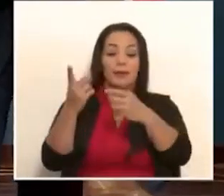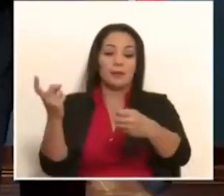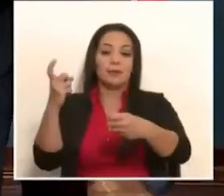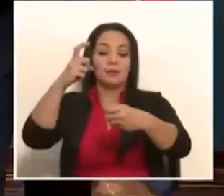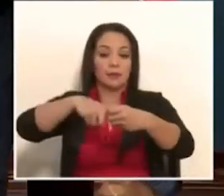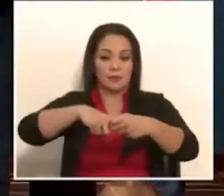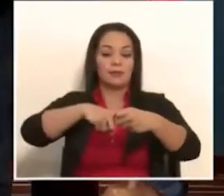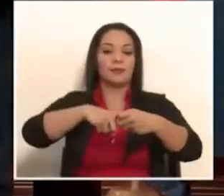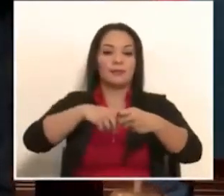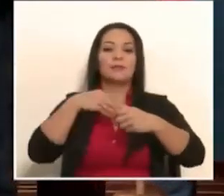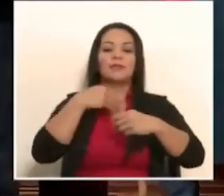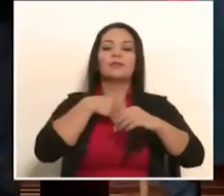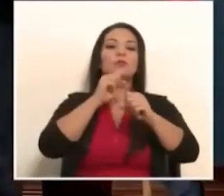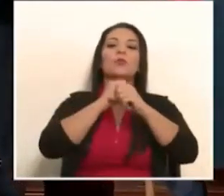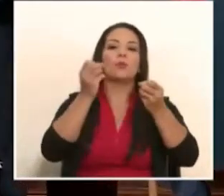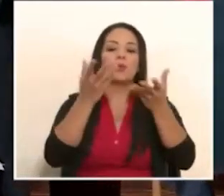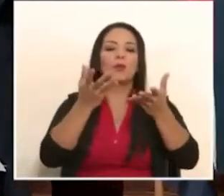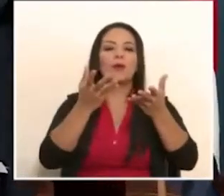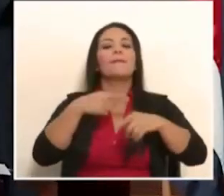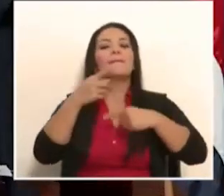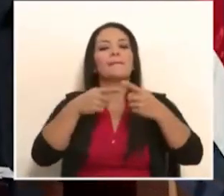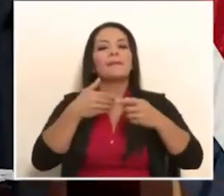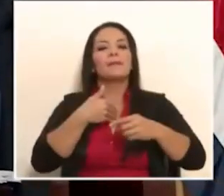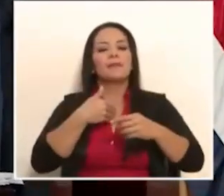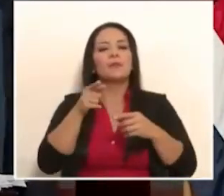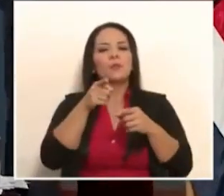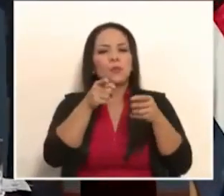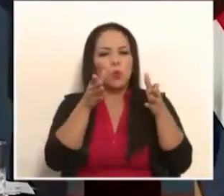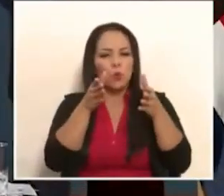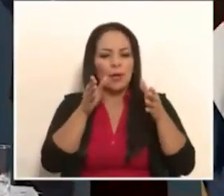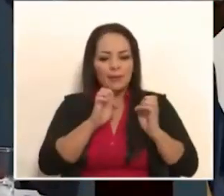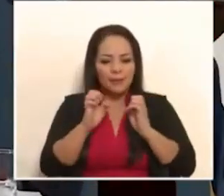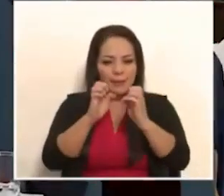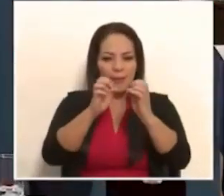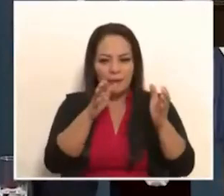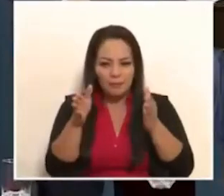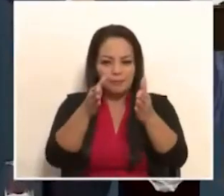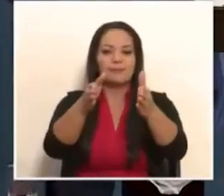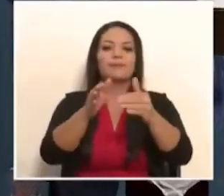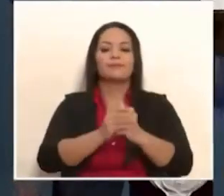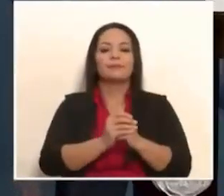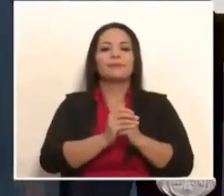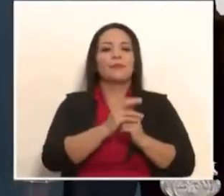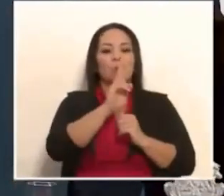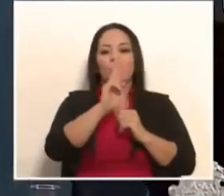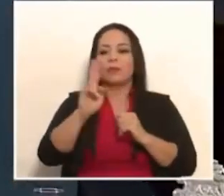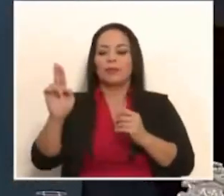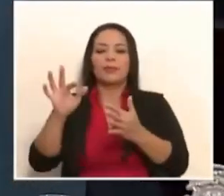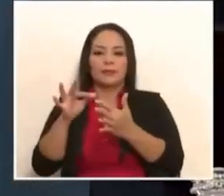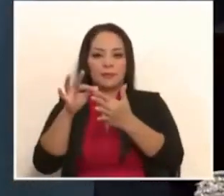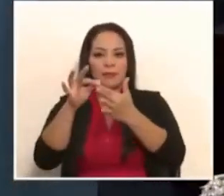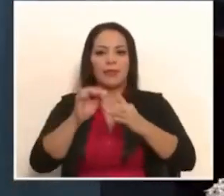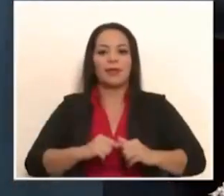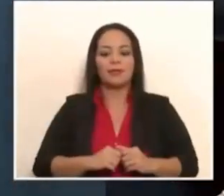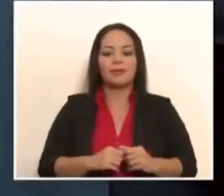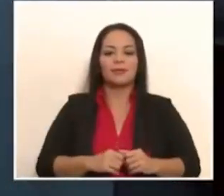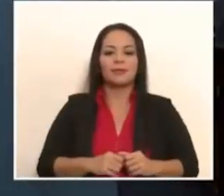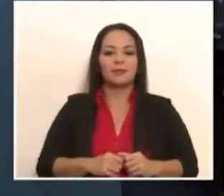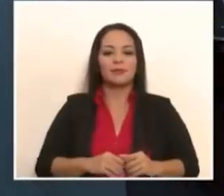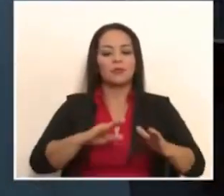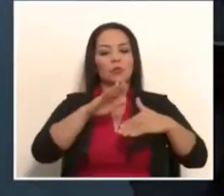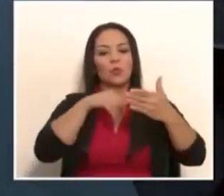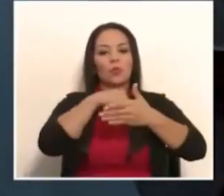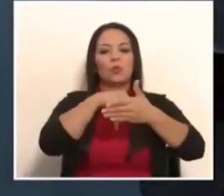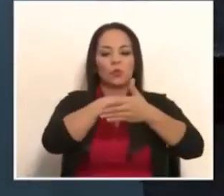Seguridad Pública van a tener esencialmente una línea estratégica, las unidades especiales de cara a lo que es la